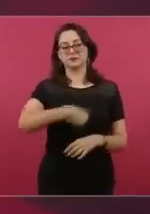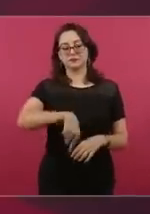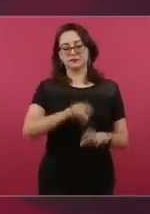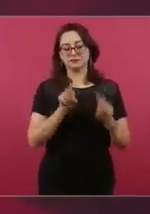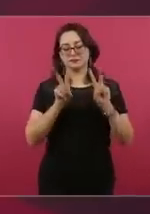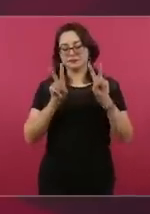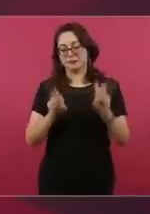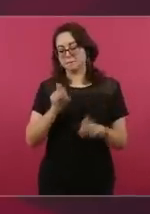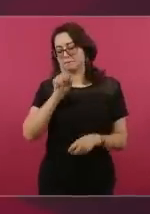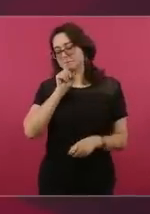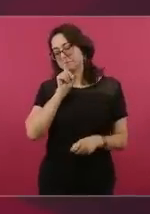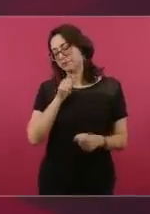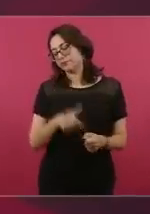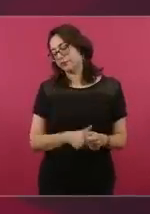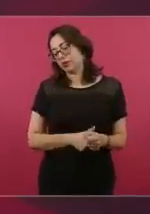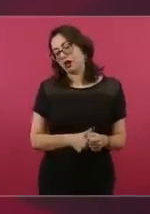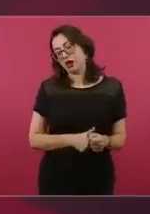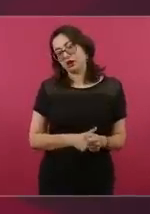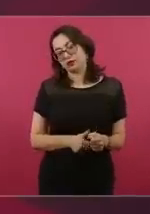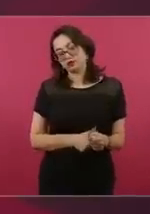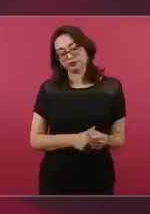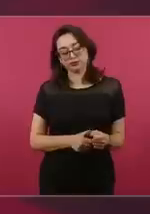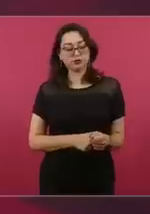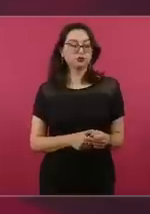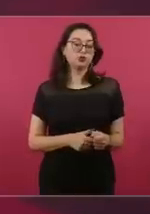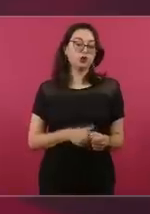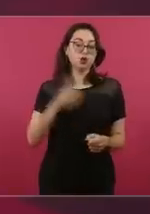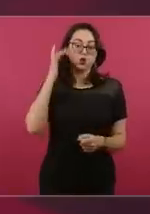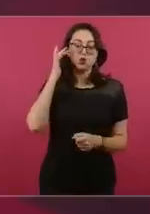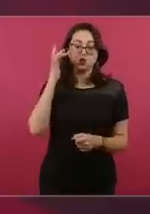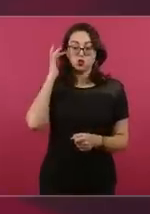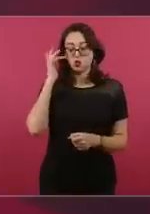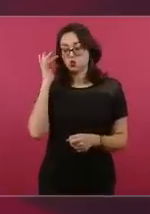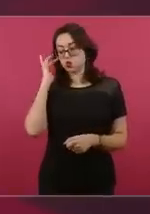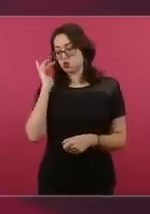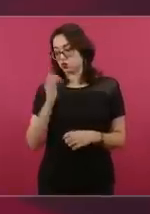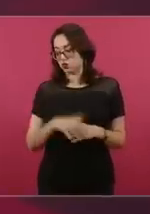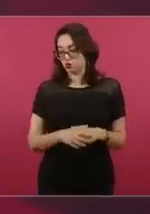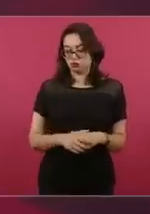prohibido.